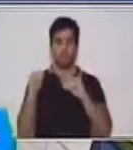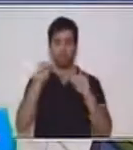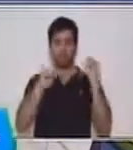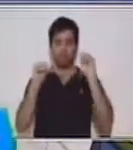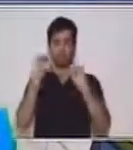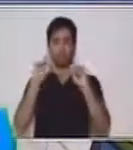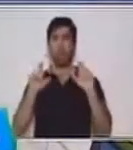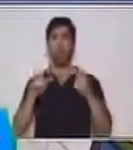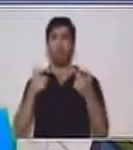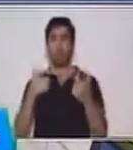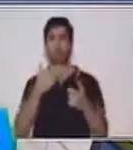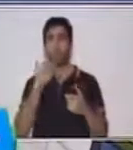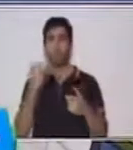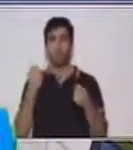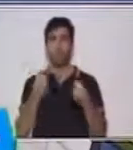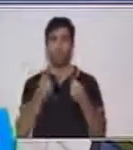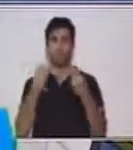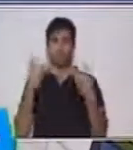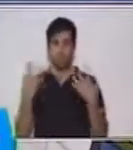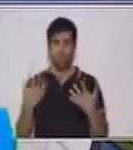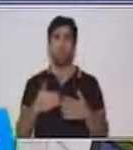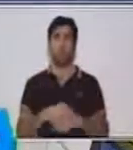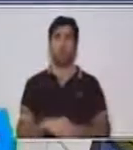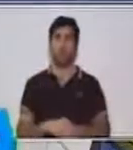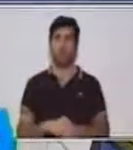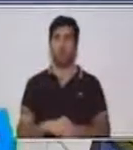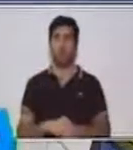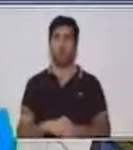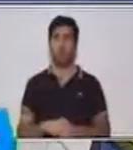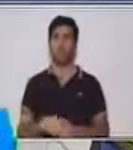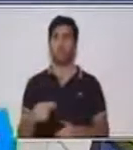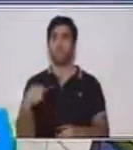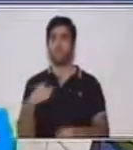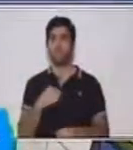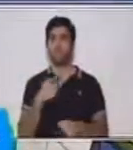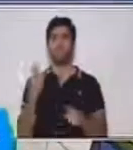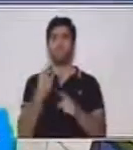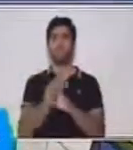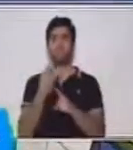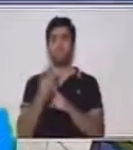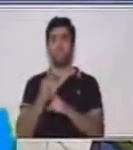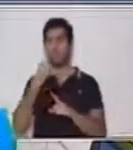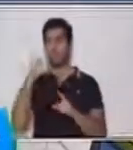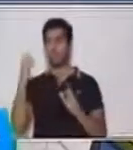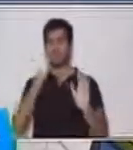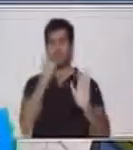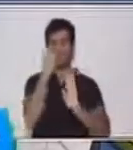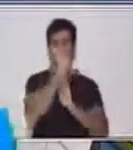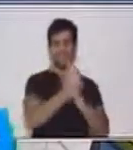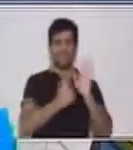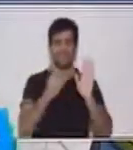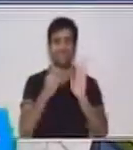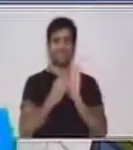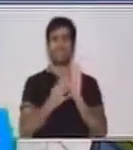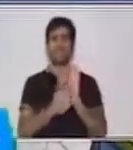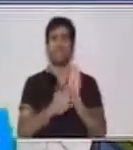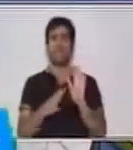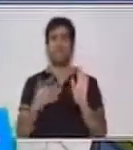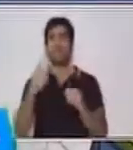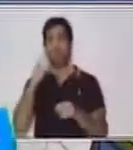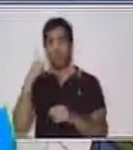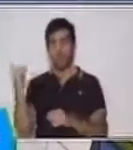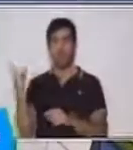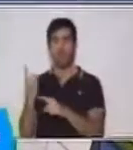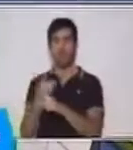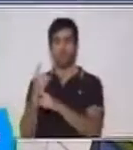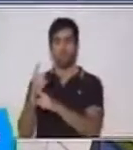unos números mayores. ¿Qué símbolos utilizamos en la cultura maya? Utilizamos la concha,